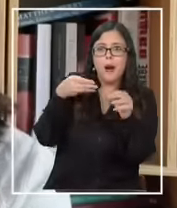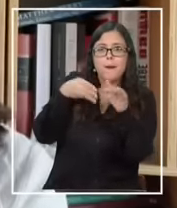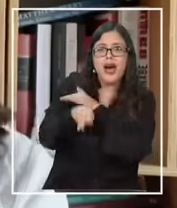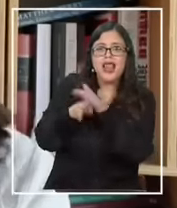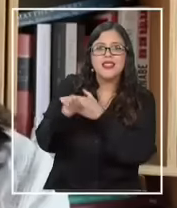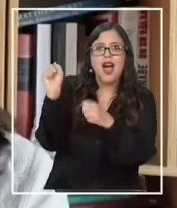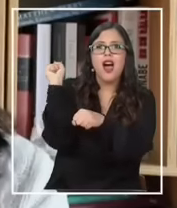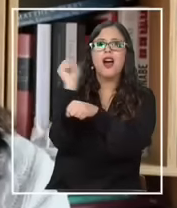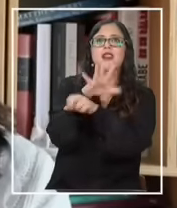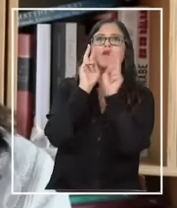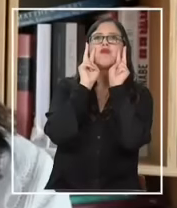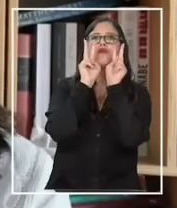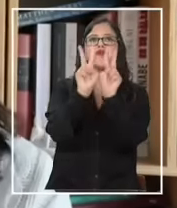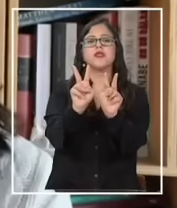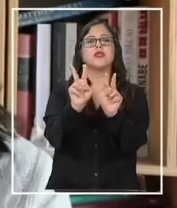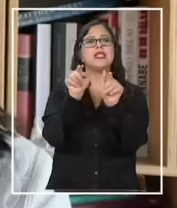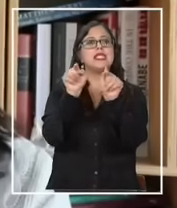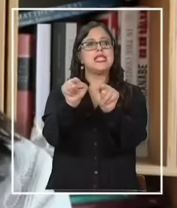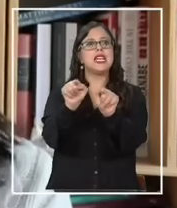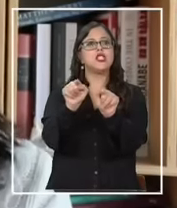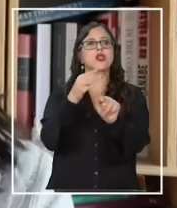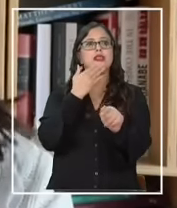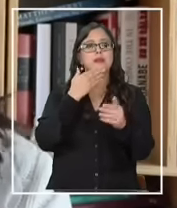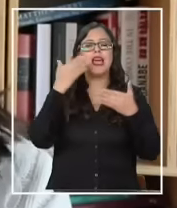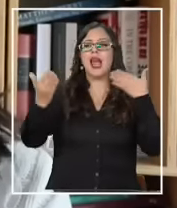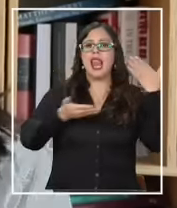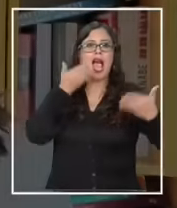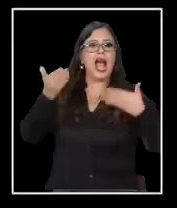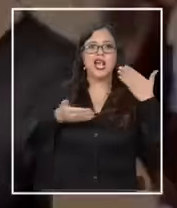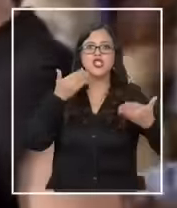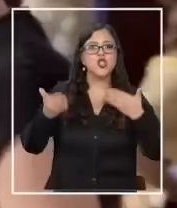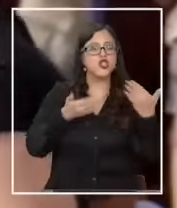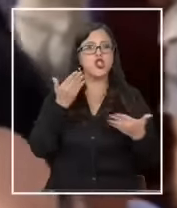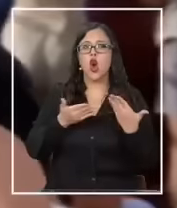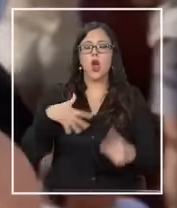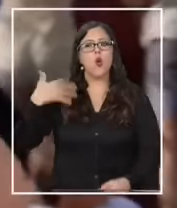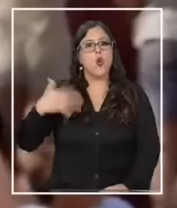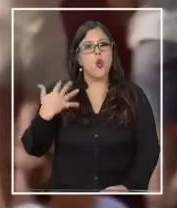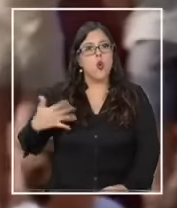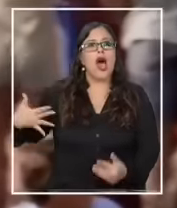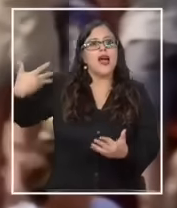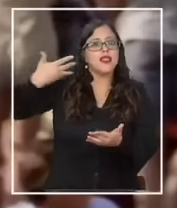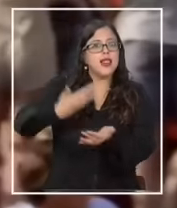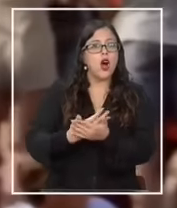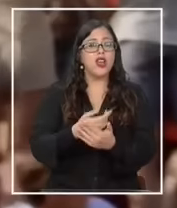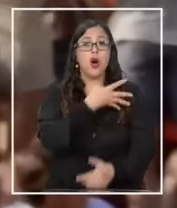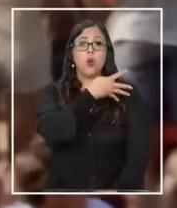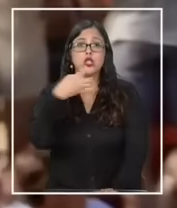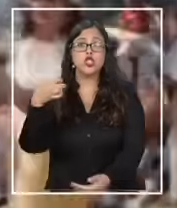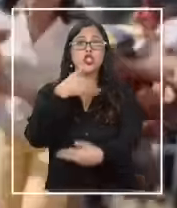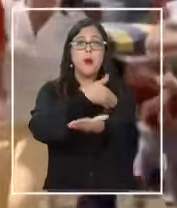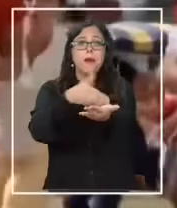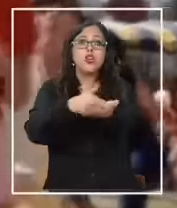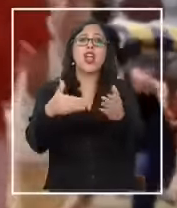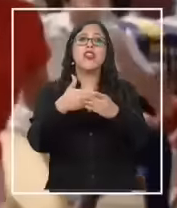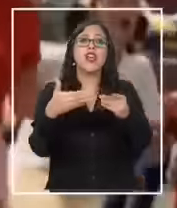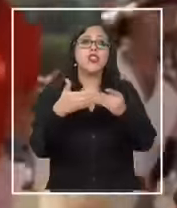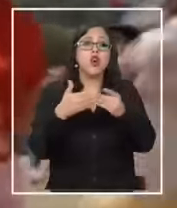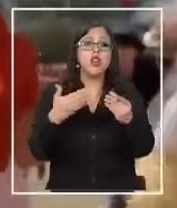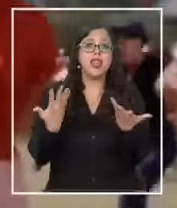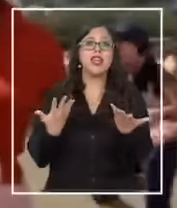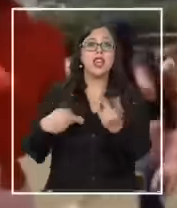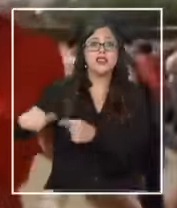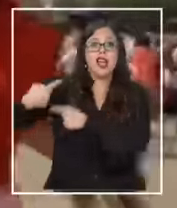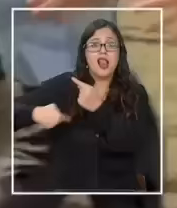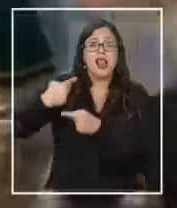lo logró y bueno el soundtrack fue un exitazo arrollador hasta el día de hoy cerca de 400 millones de dólares ha recaudado a lo largo